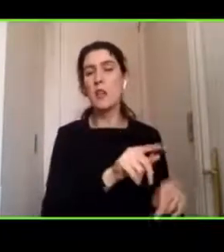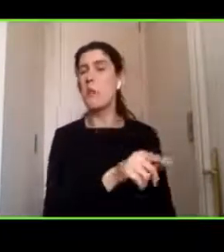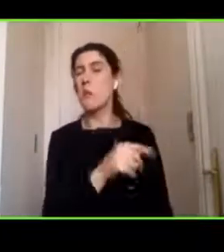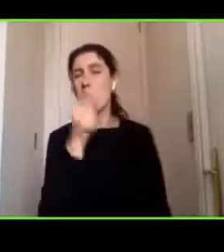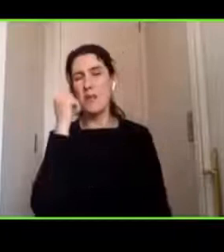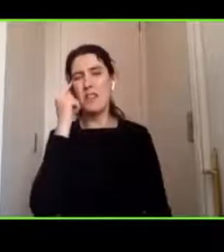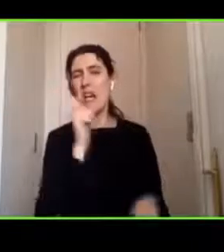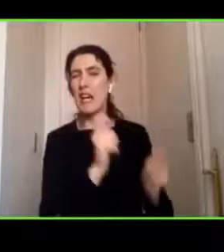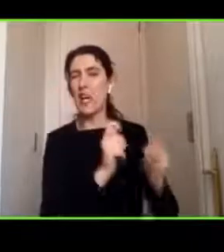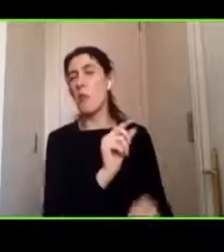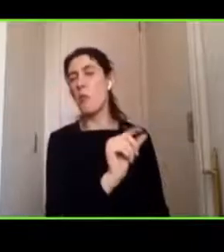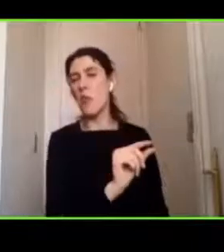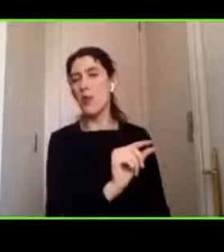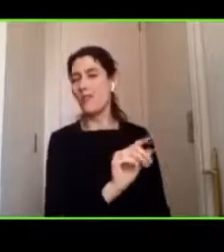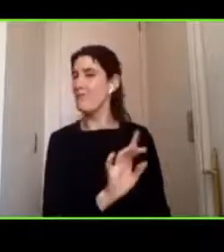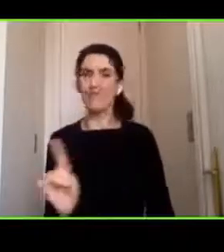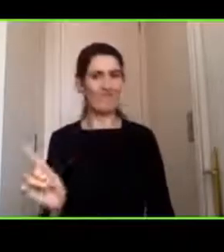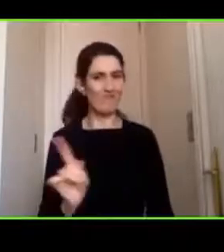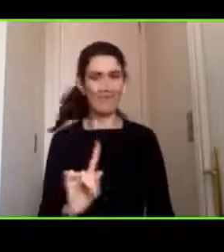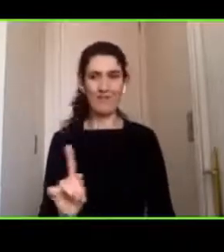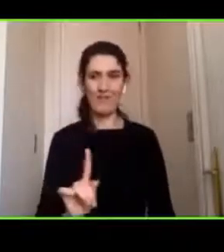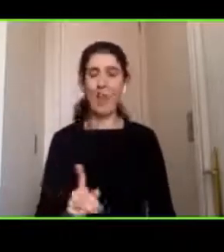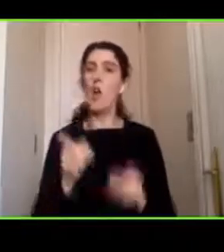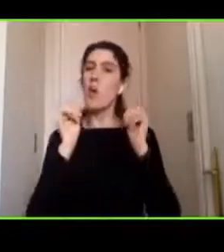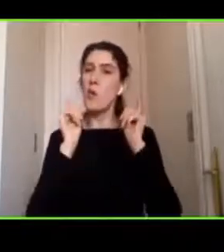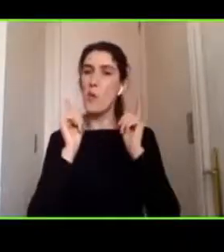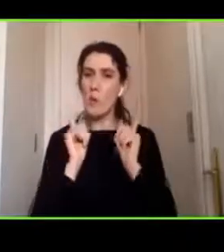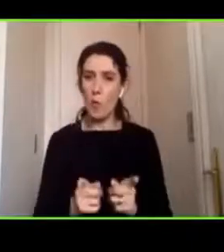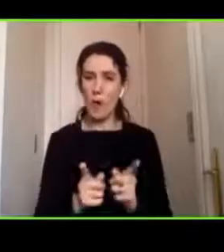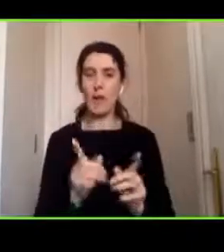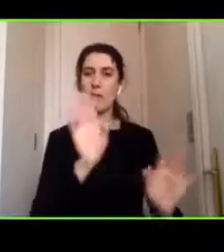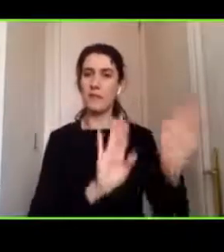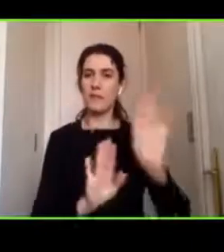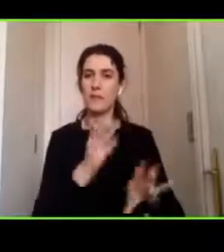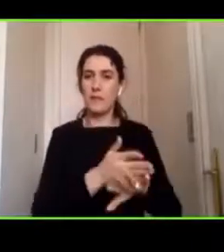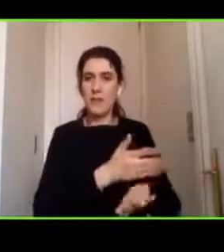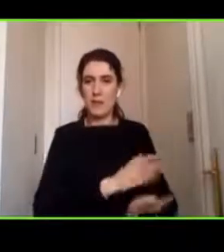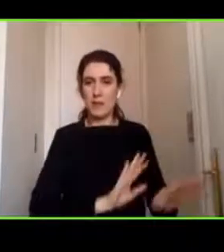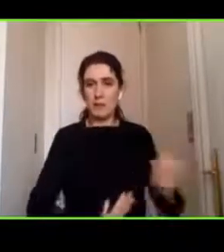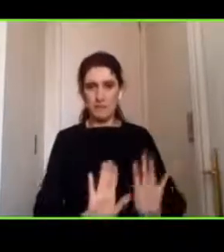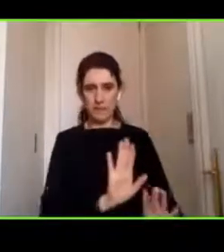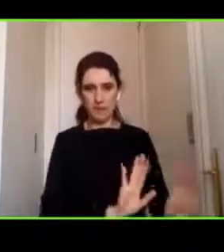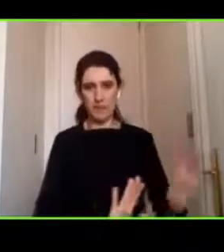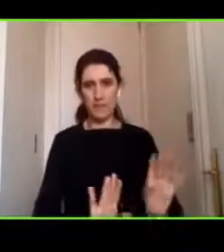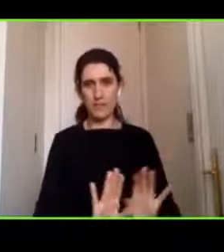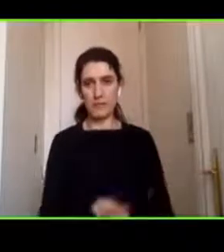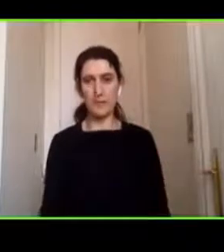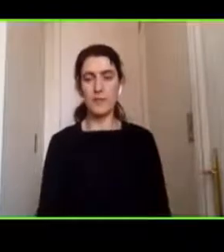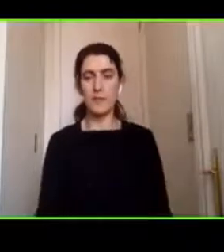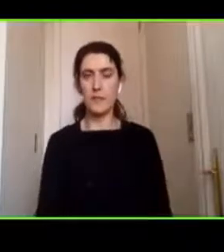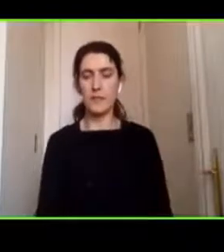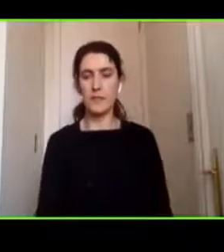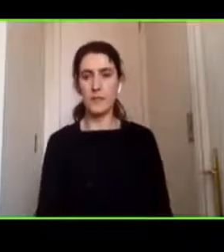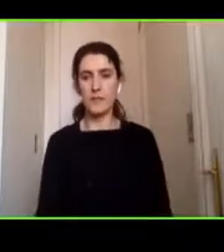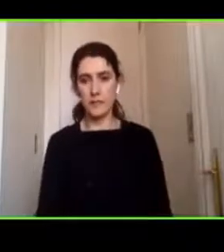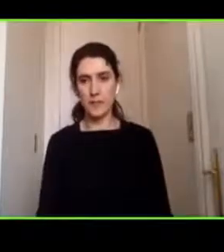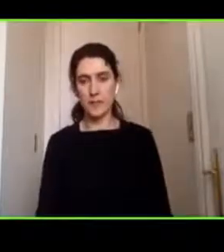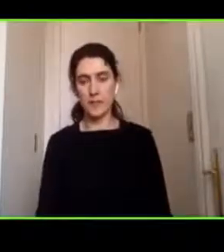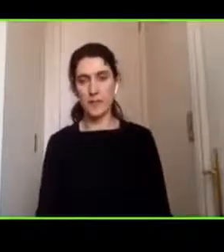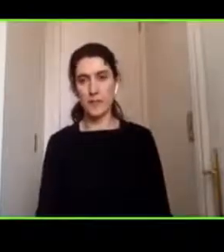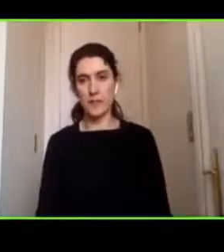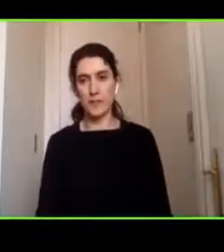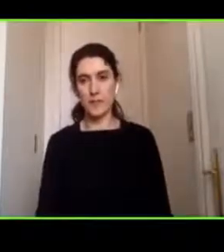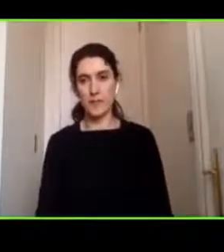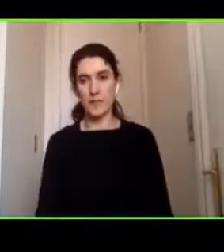proteger a cualquier niño independiente su nivel de hiperactividad nosotros tenemos la verdad